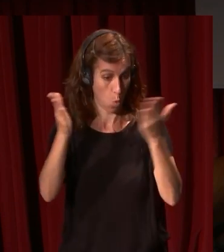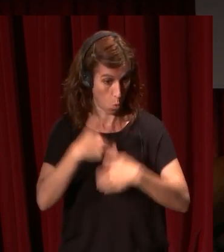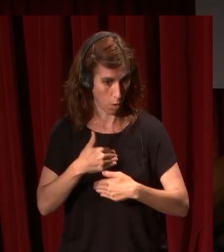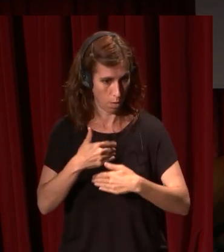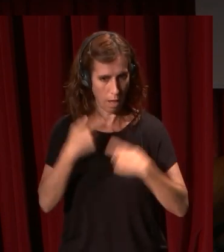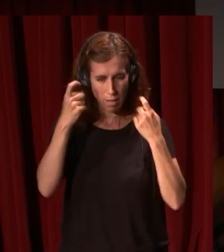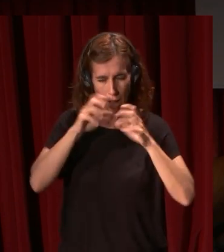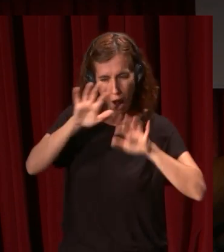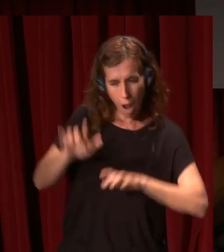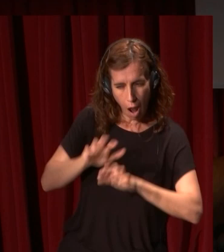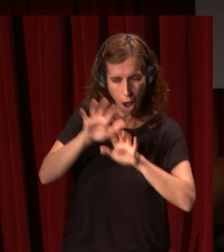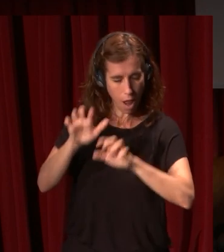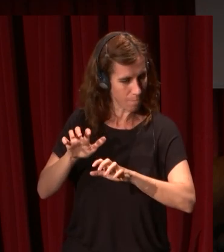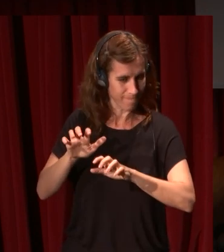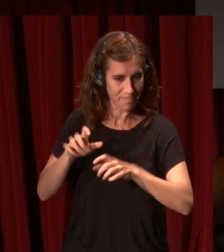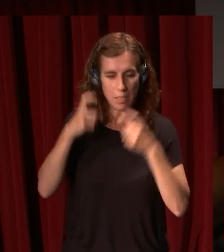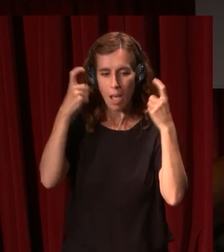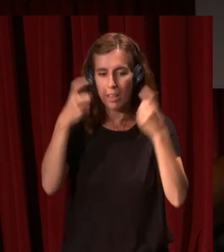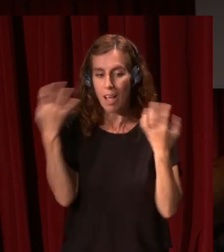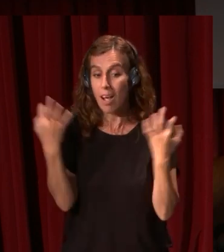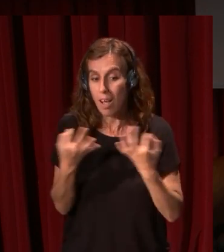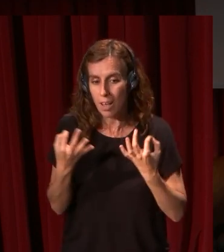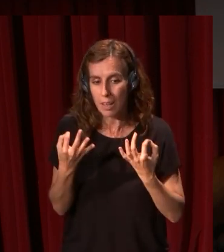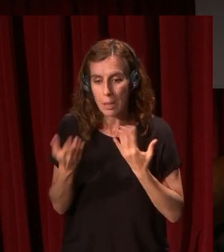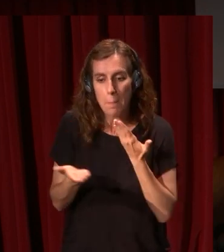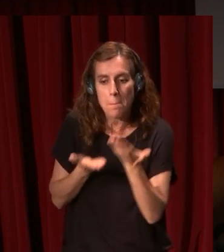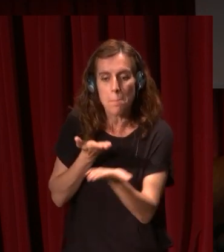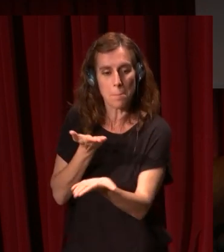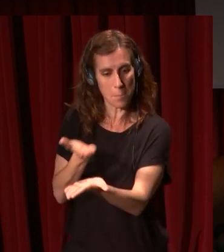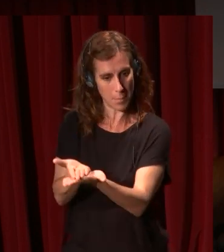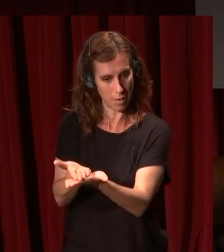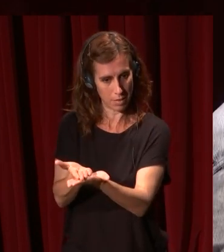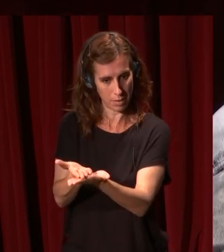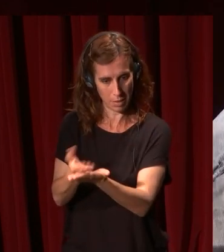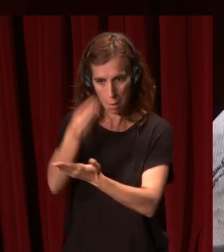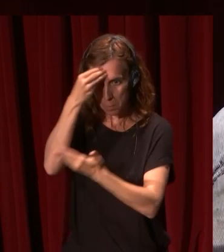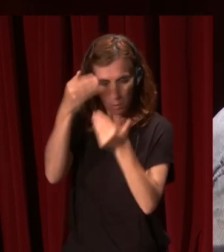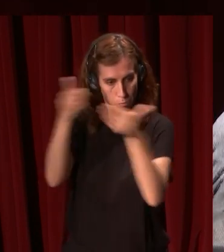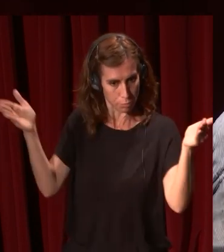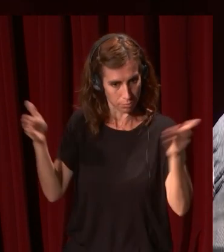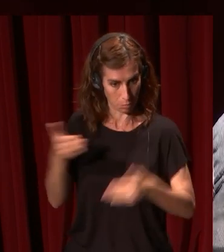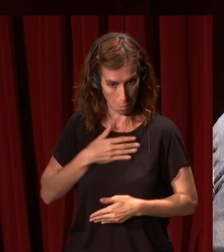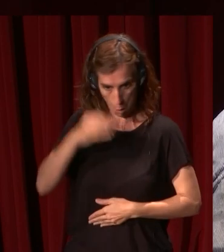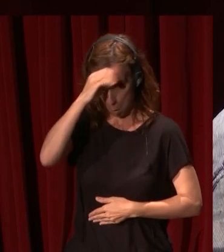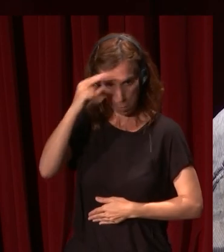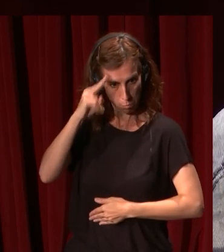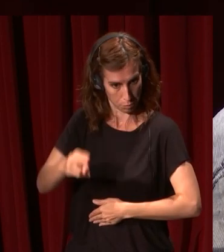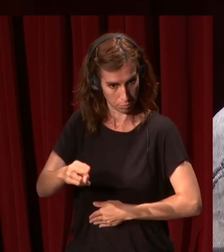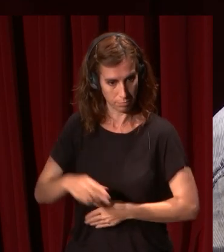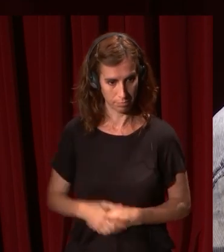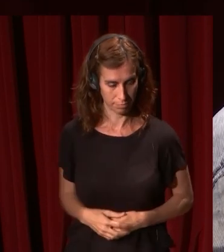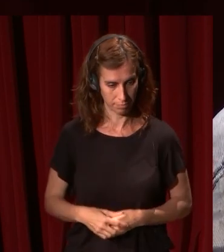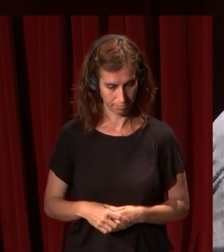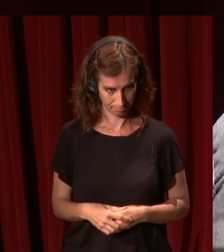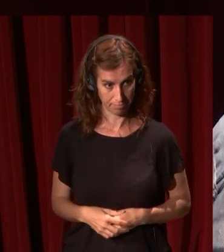convencer al contrario hay que intentar sencillamente pedirle al contrario que tolere la opinión de uno yo soy de la mitad que piensa